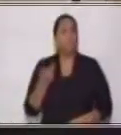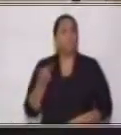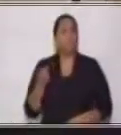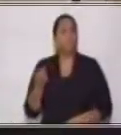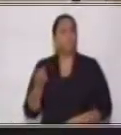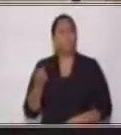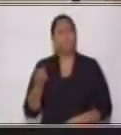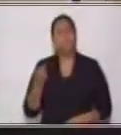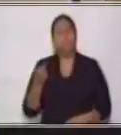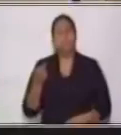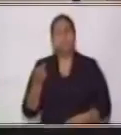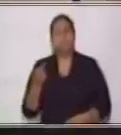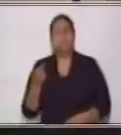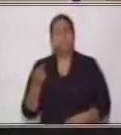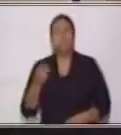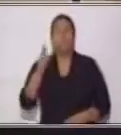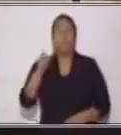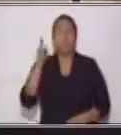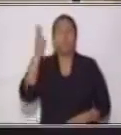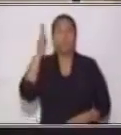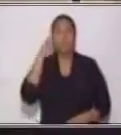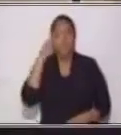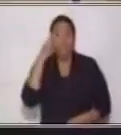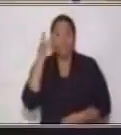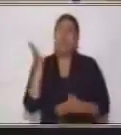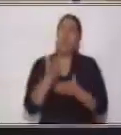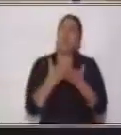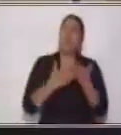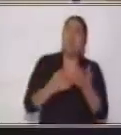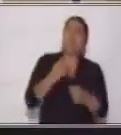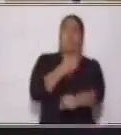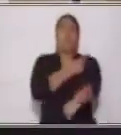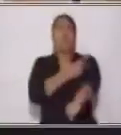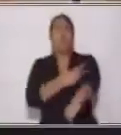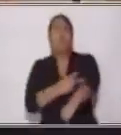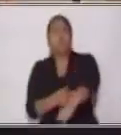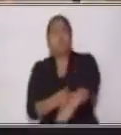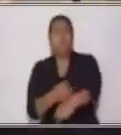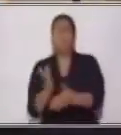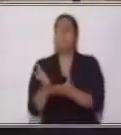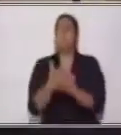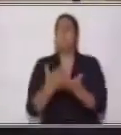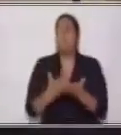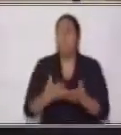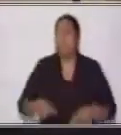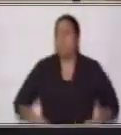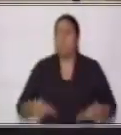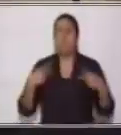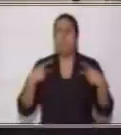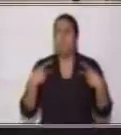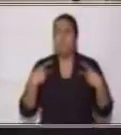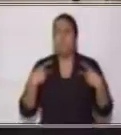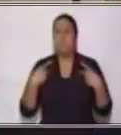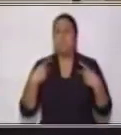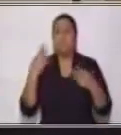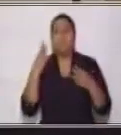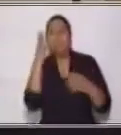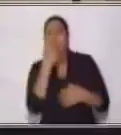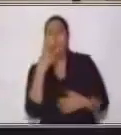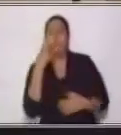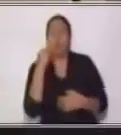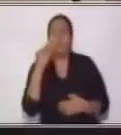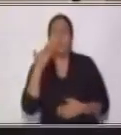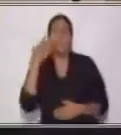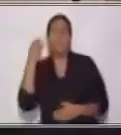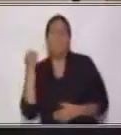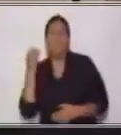Muy bien. ¿Y recuerdas alguna historia, algo que hayas vivido muy bonito con tu abuelo o tu abuela?